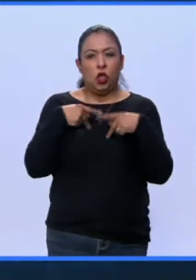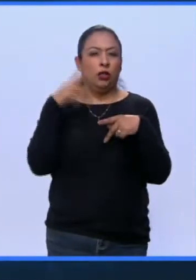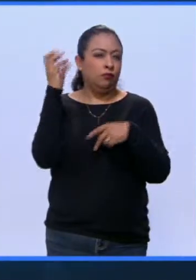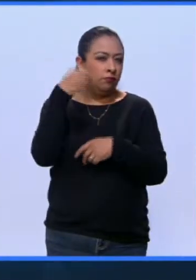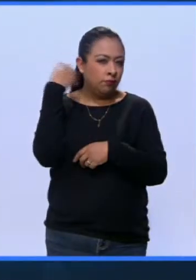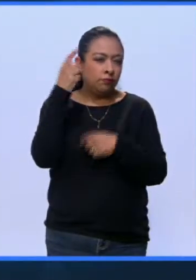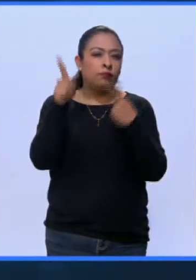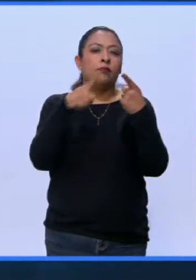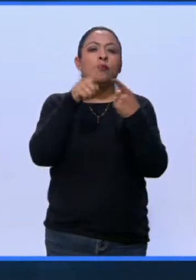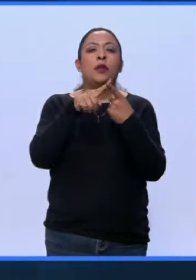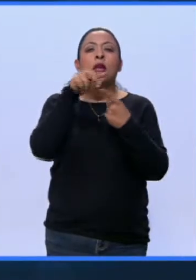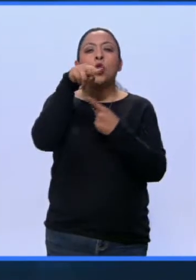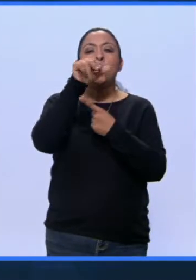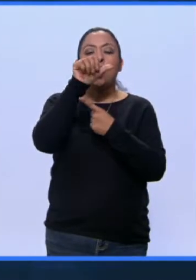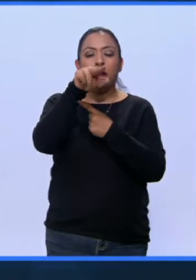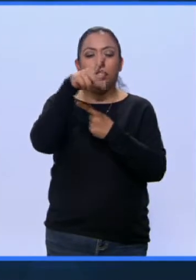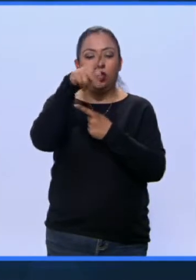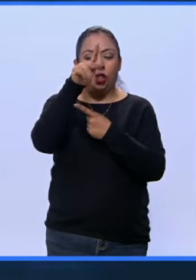encuentran